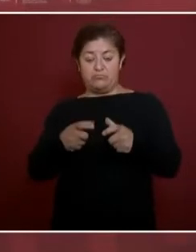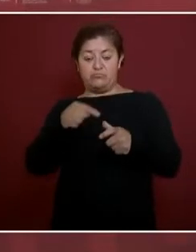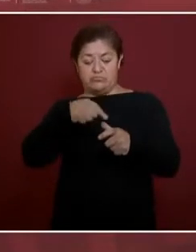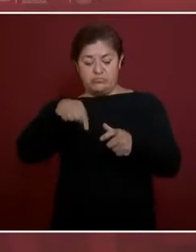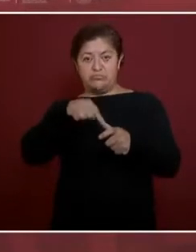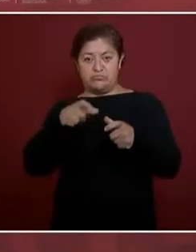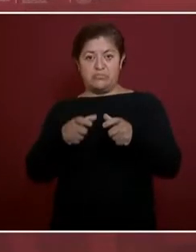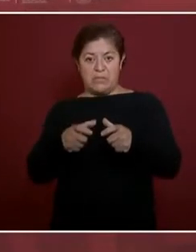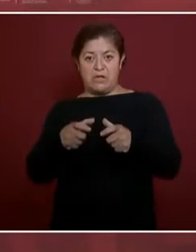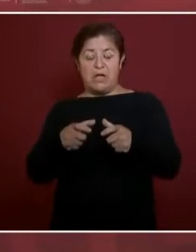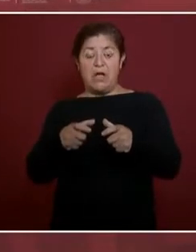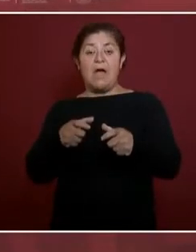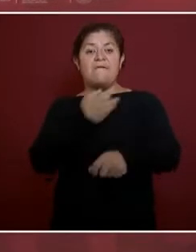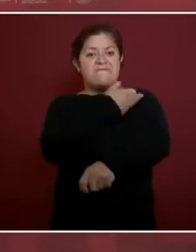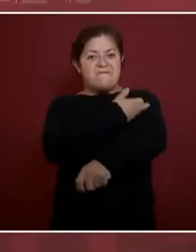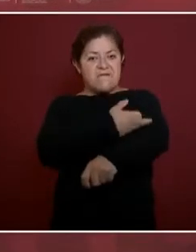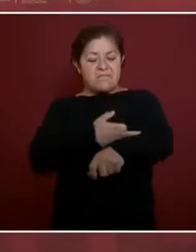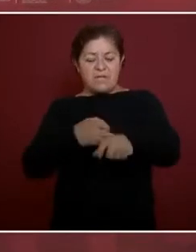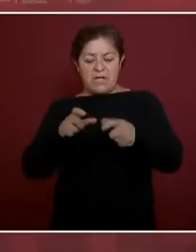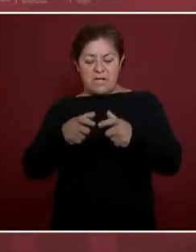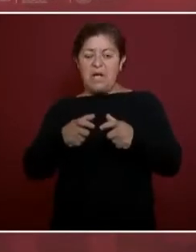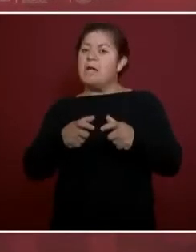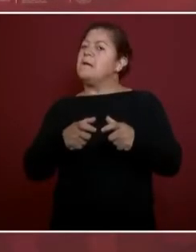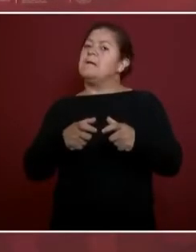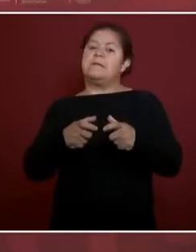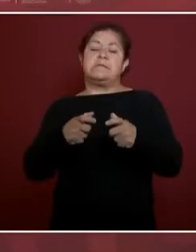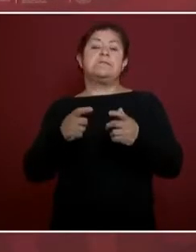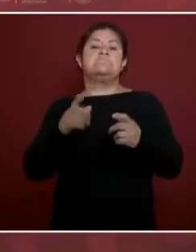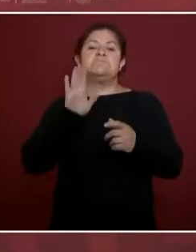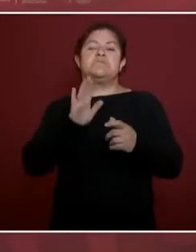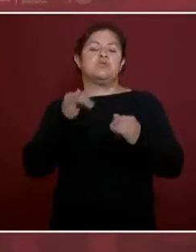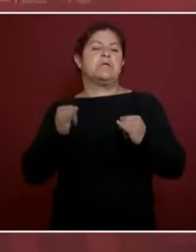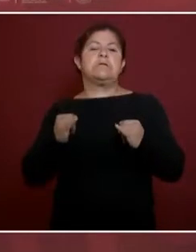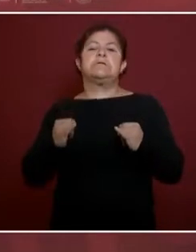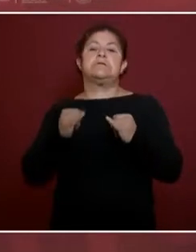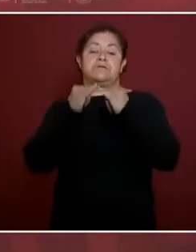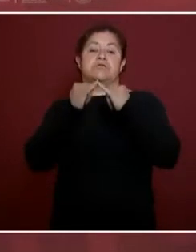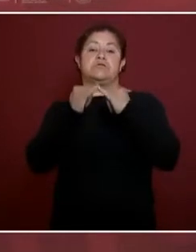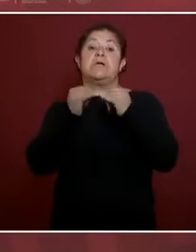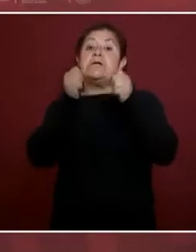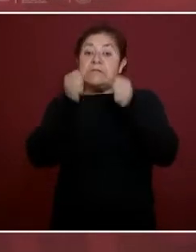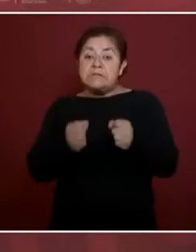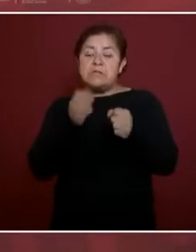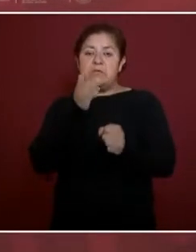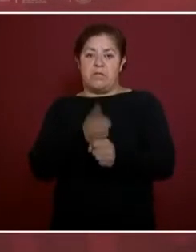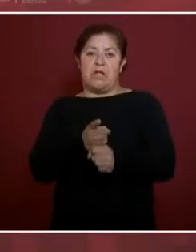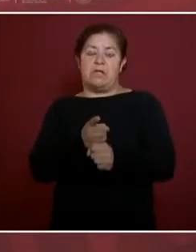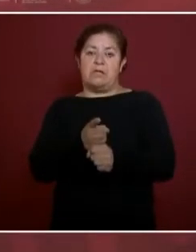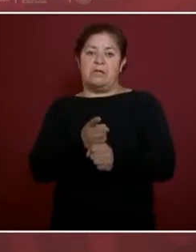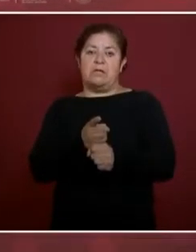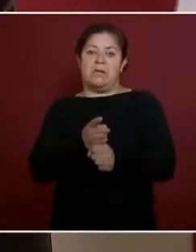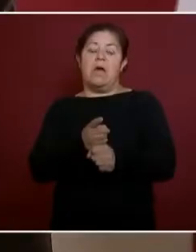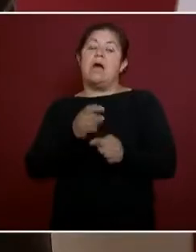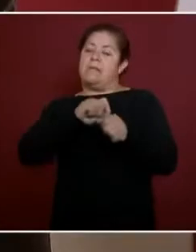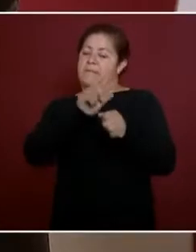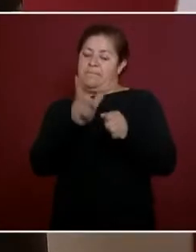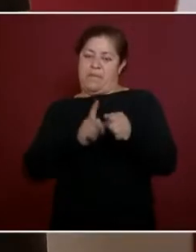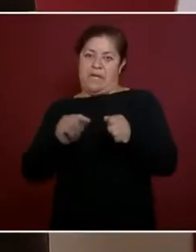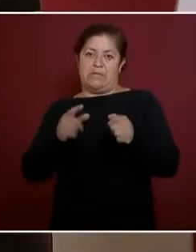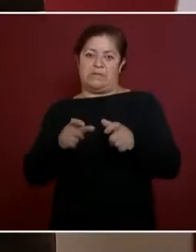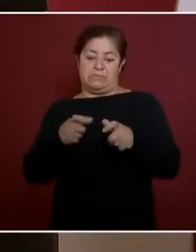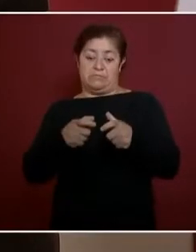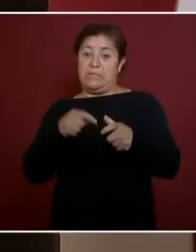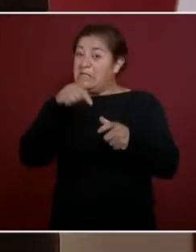de seguridad social y la familia mexicana. Porque